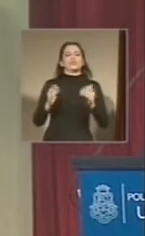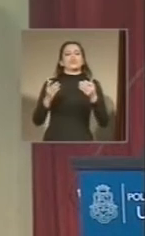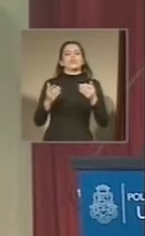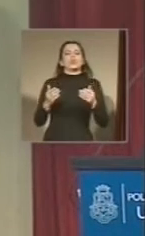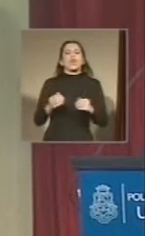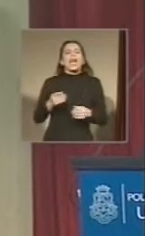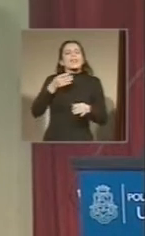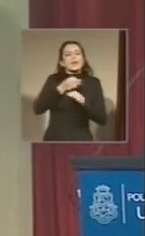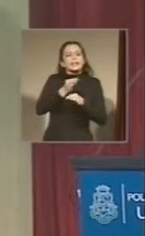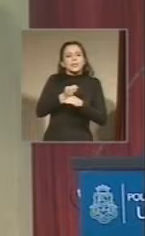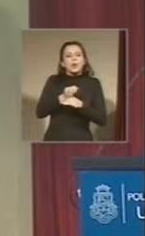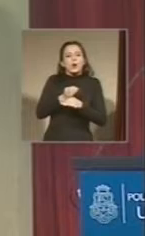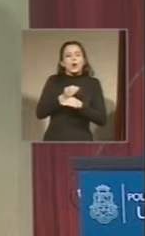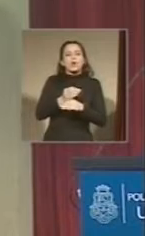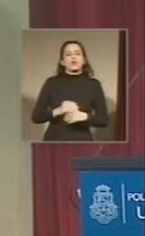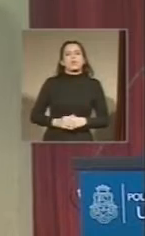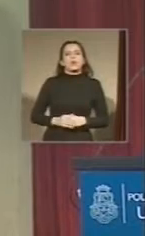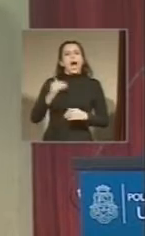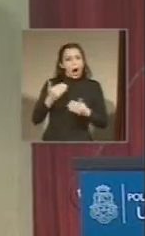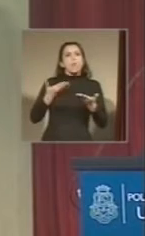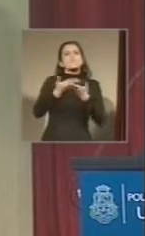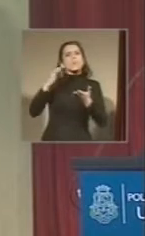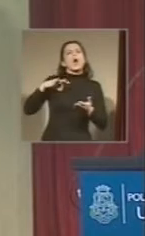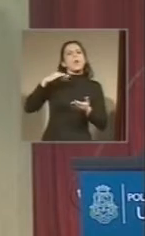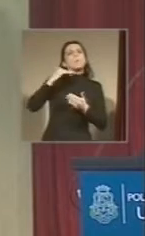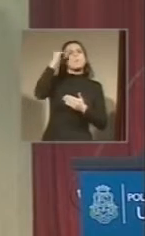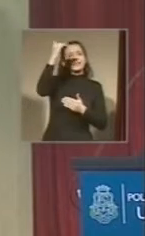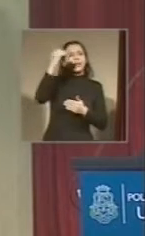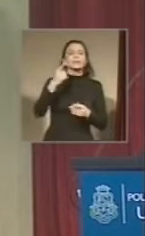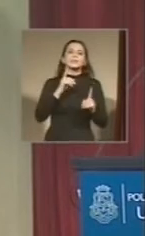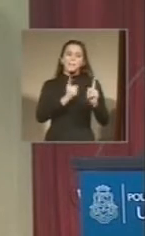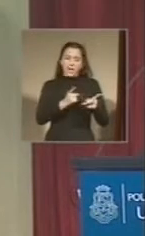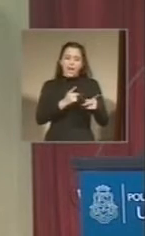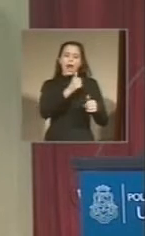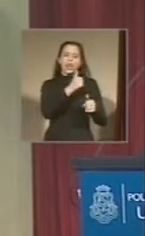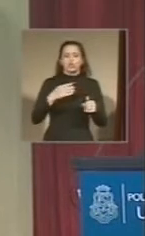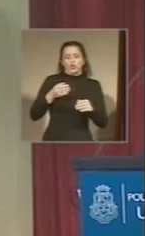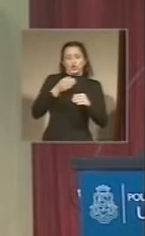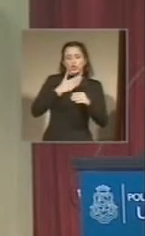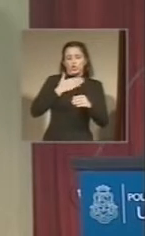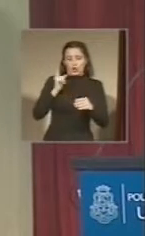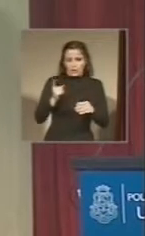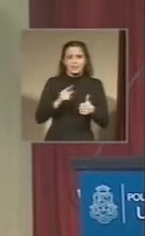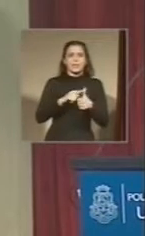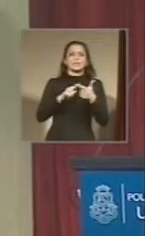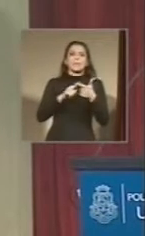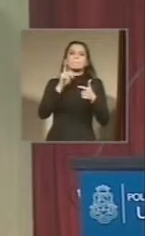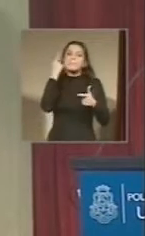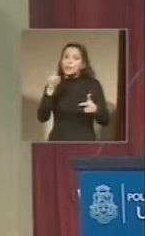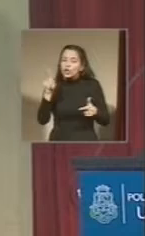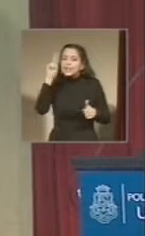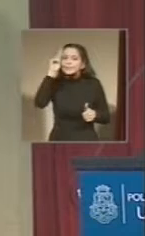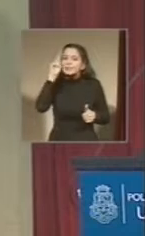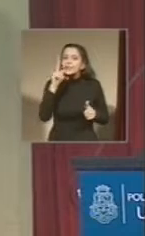techo. Proponemos también aumentar a los docentes, pero respetando las categorizaciones, respetando sus